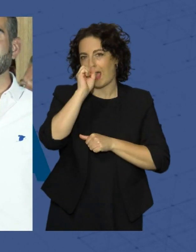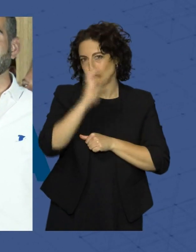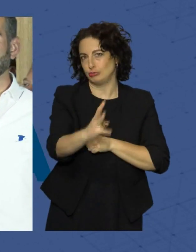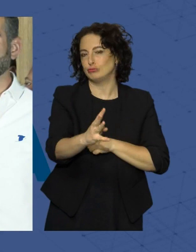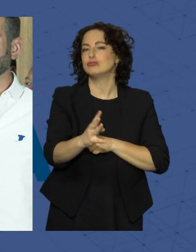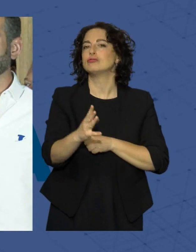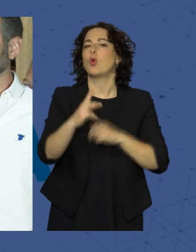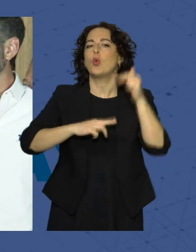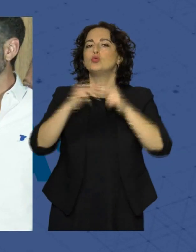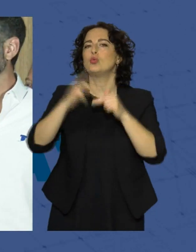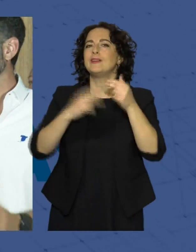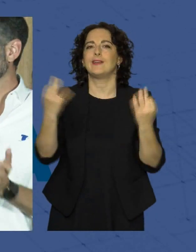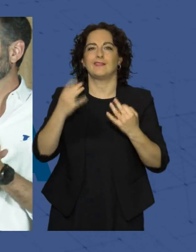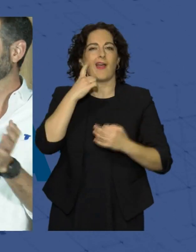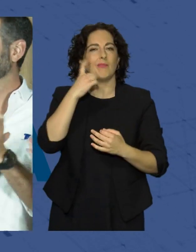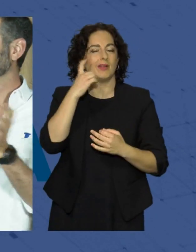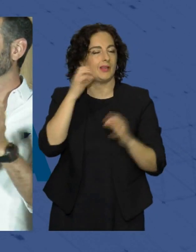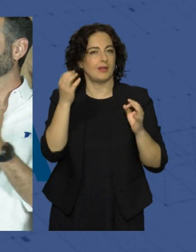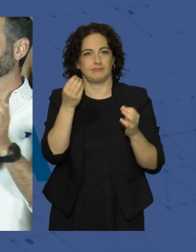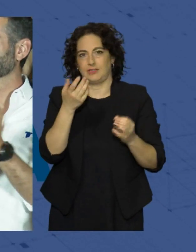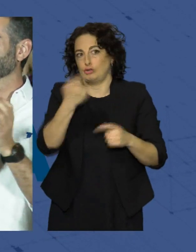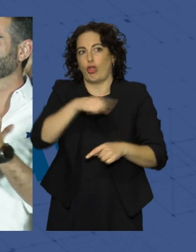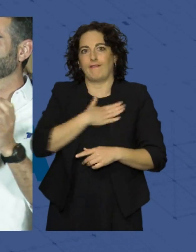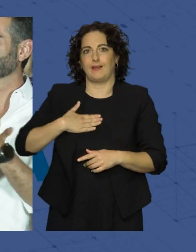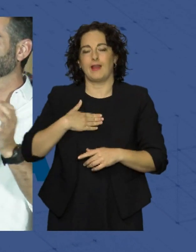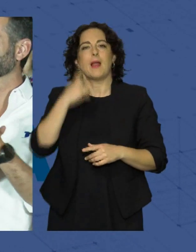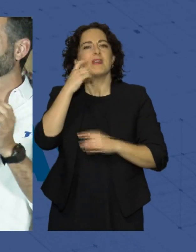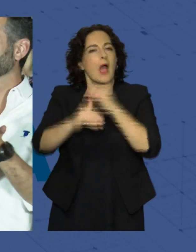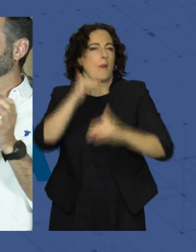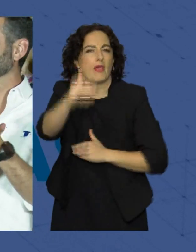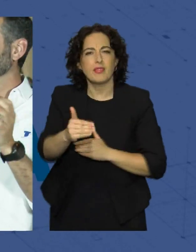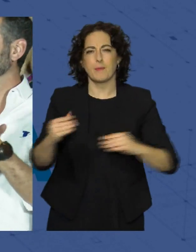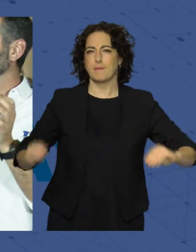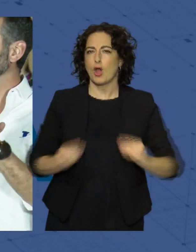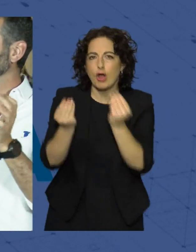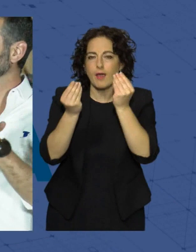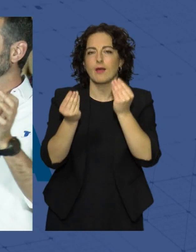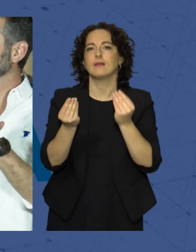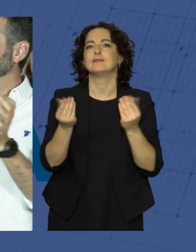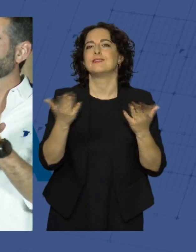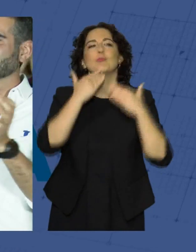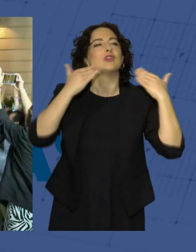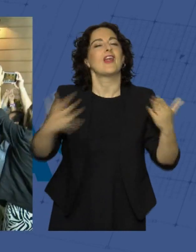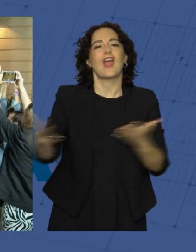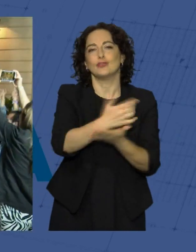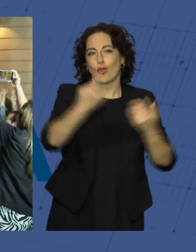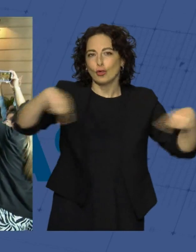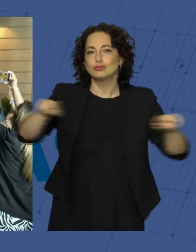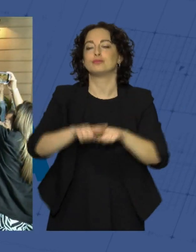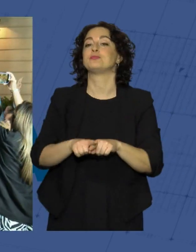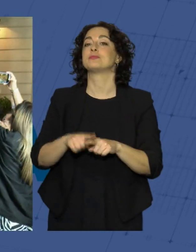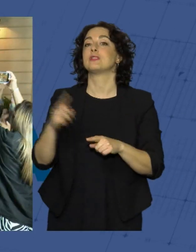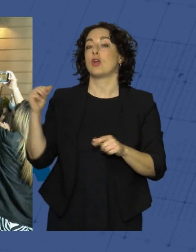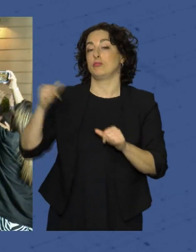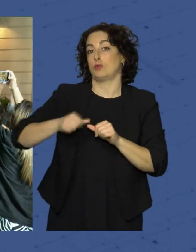que todos quieren que construyamos. La Almería que avanza, la Almería que mejora. Gracias a todos. Tras dos mandatos